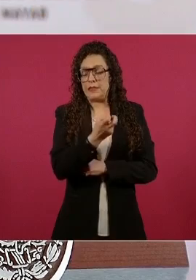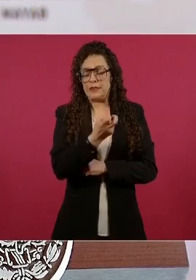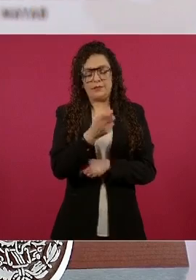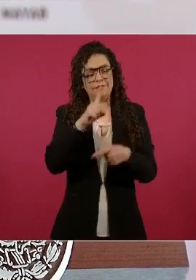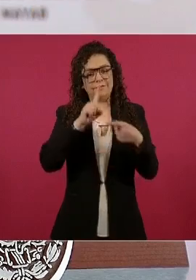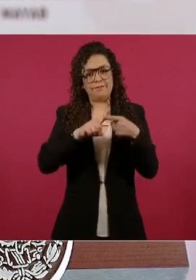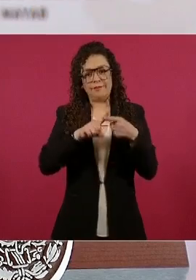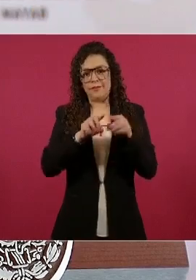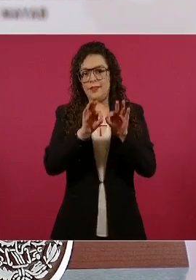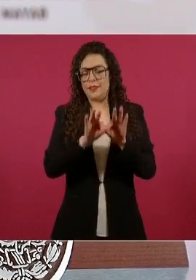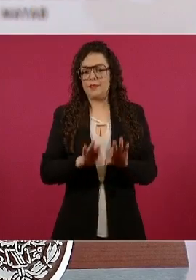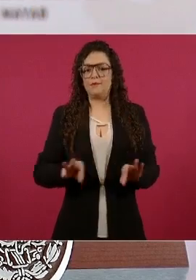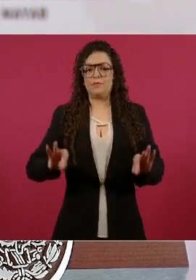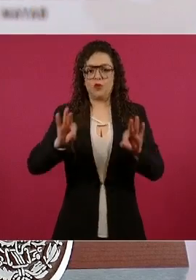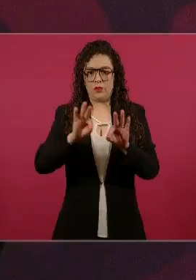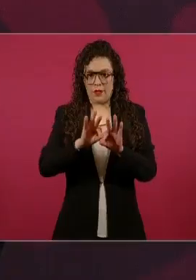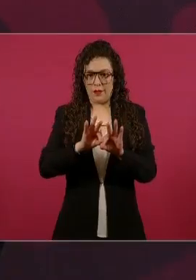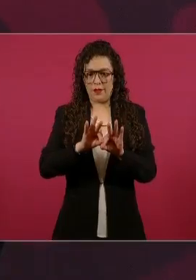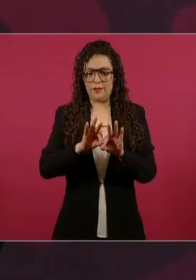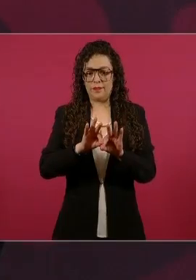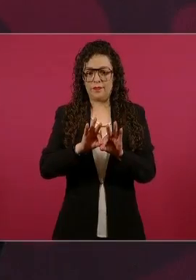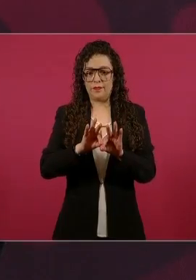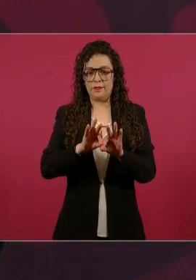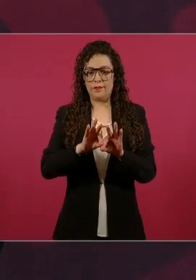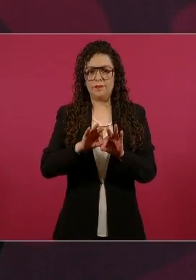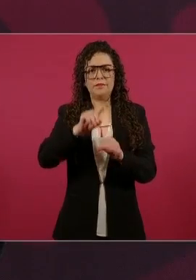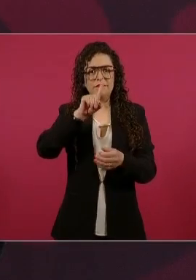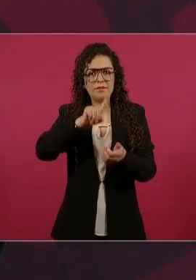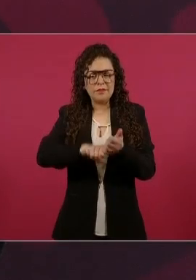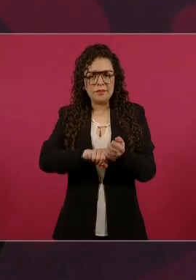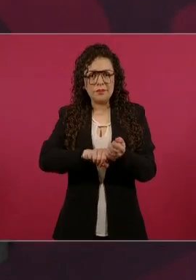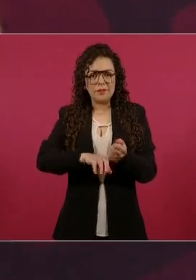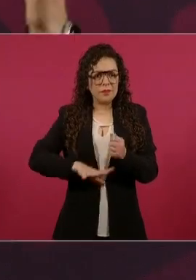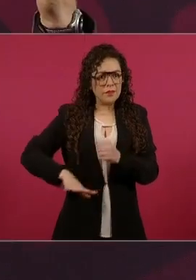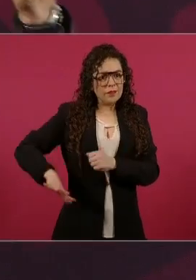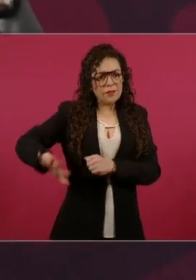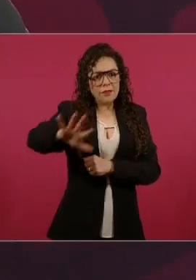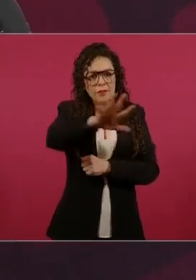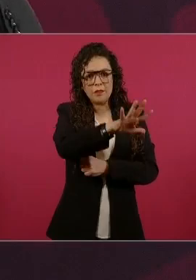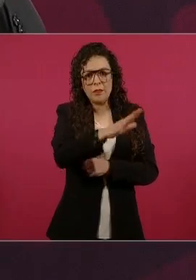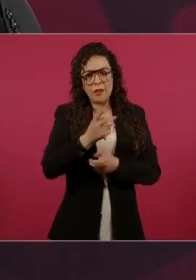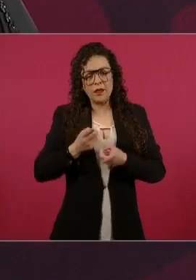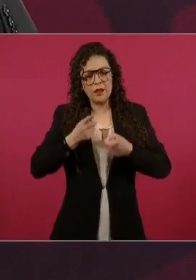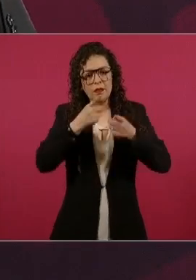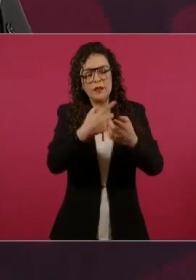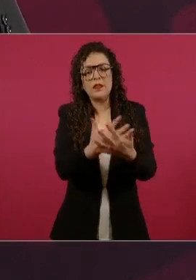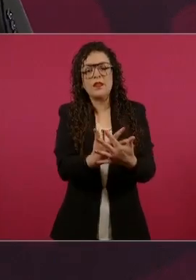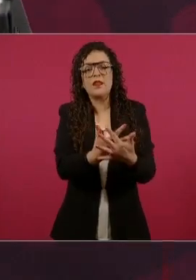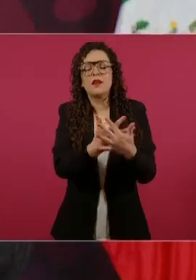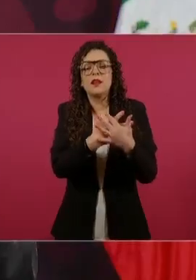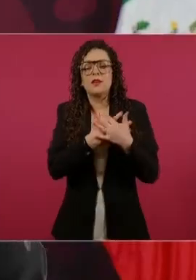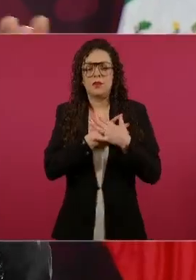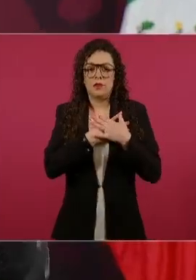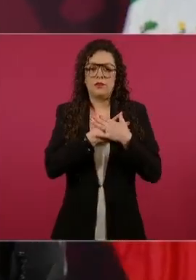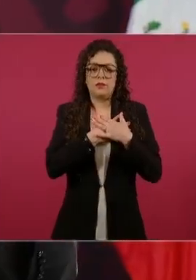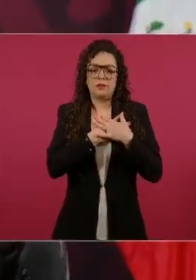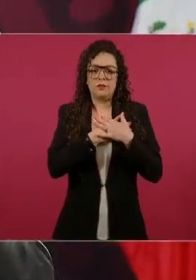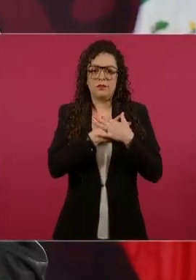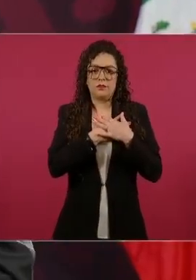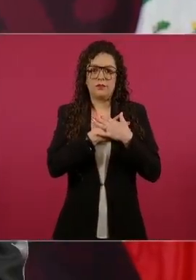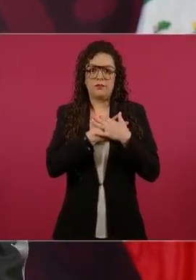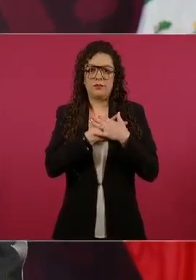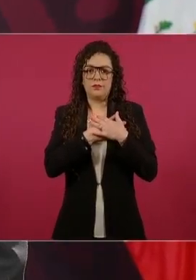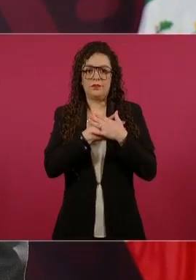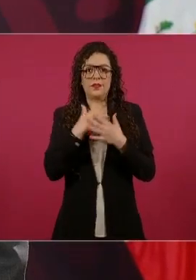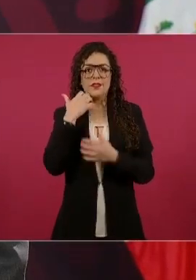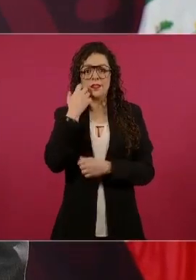prójimo, que es la esencia del humanismo